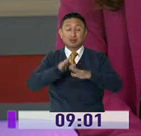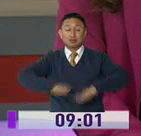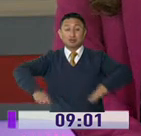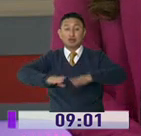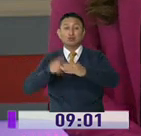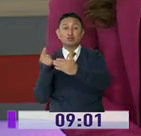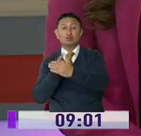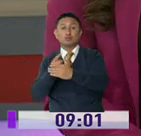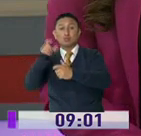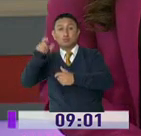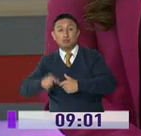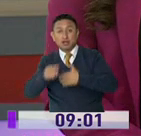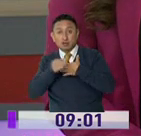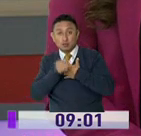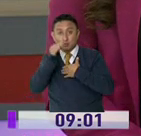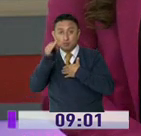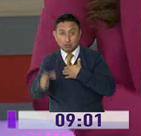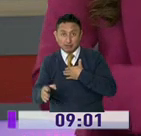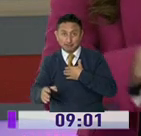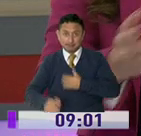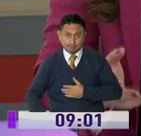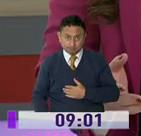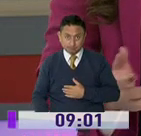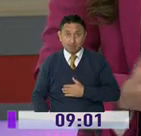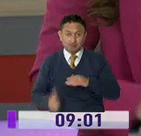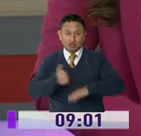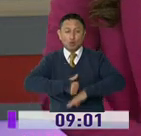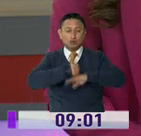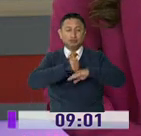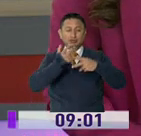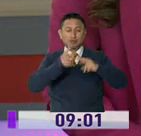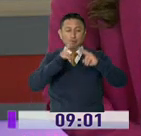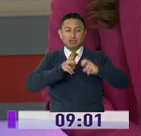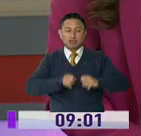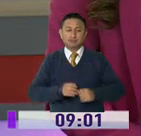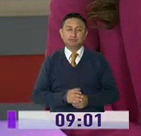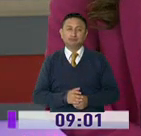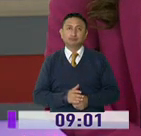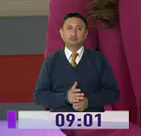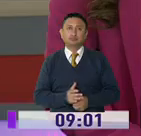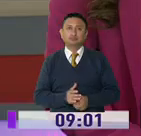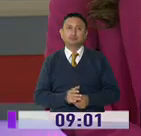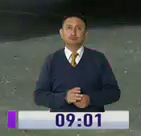de aislamiento para pacientes con COVID-19. Las autoridades investigan este caso.